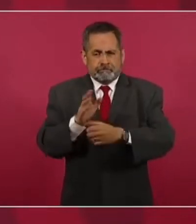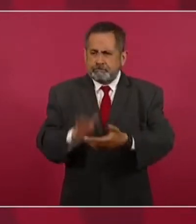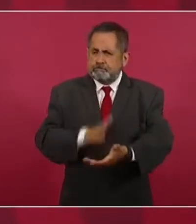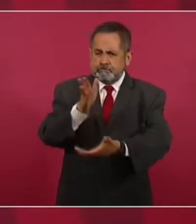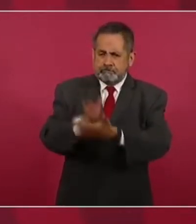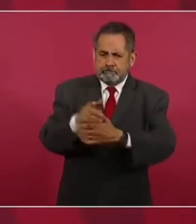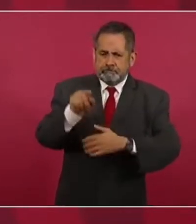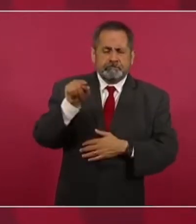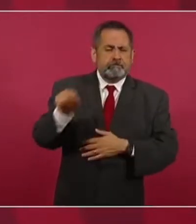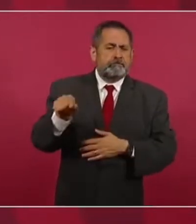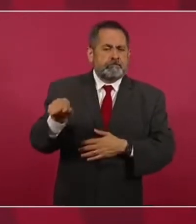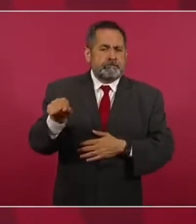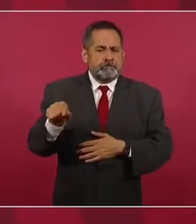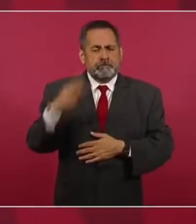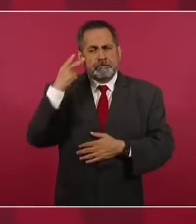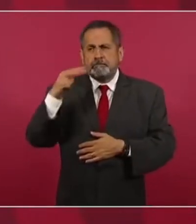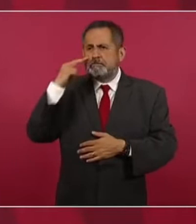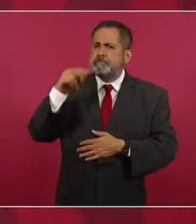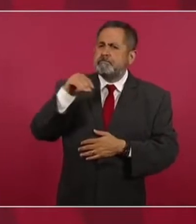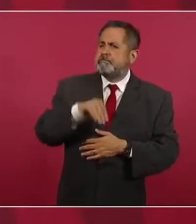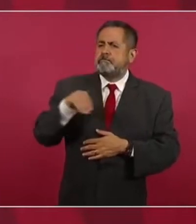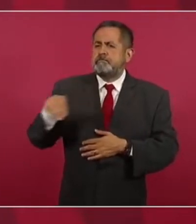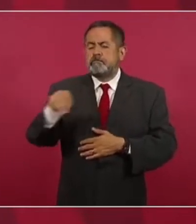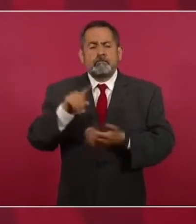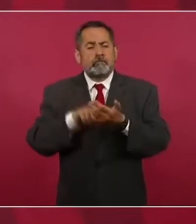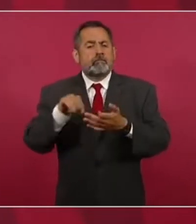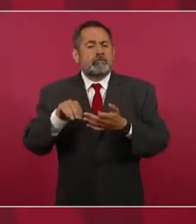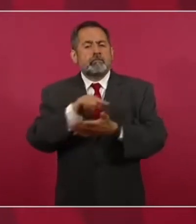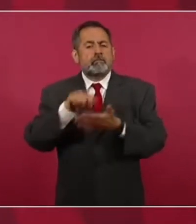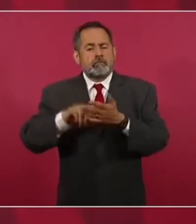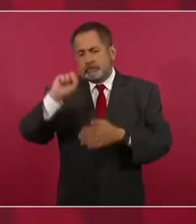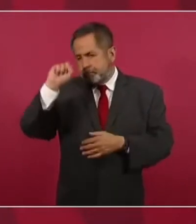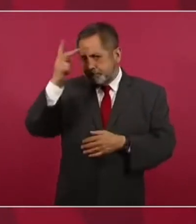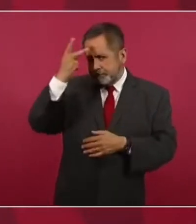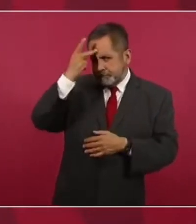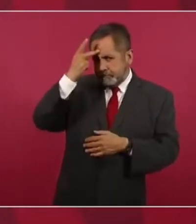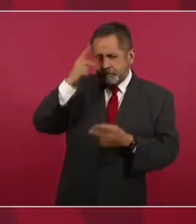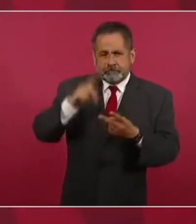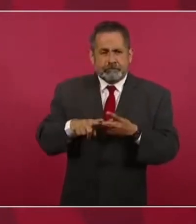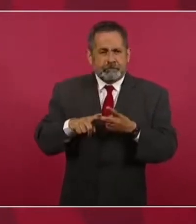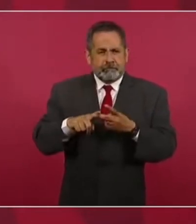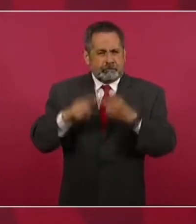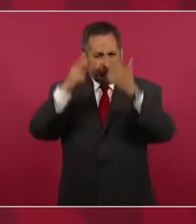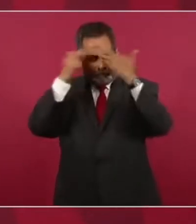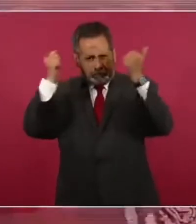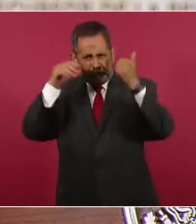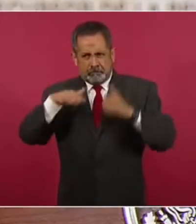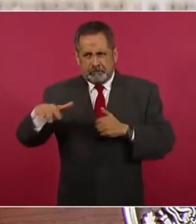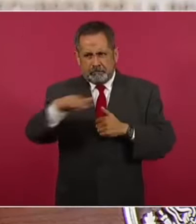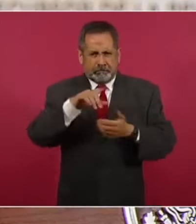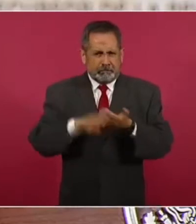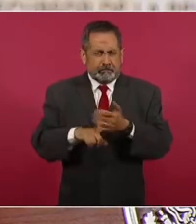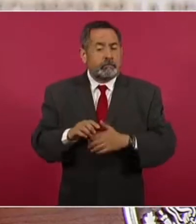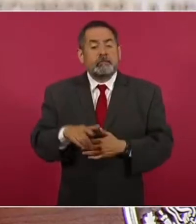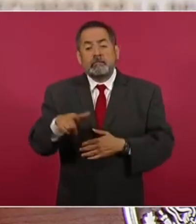gira en San Luis Potosí, en la Huasteca. Y hay una señora,